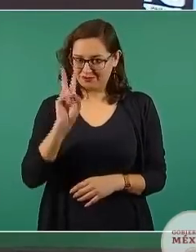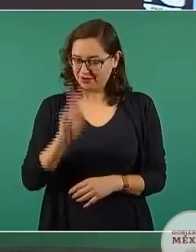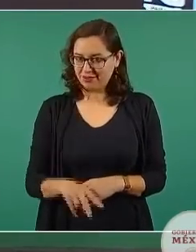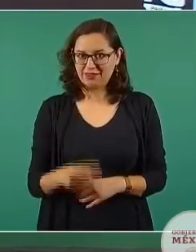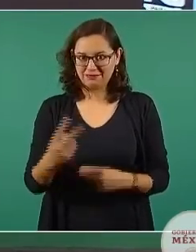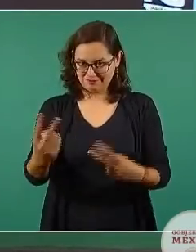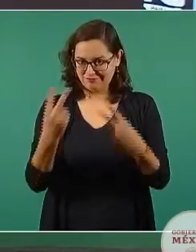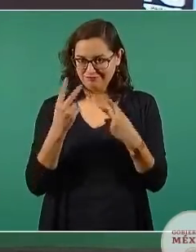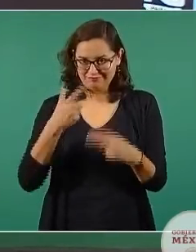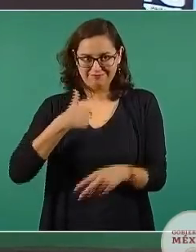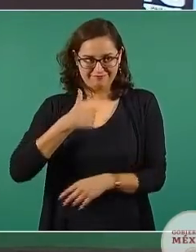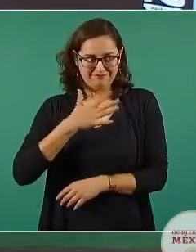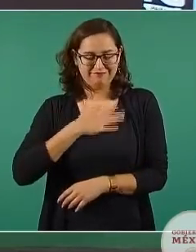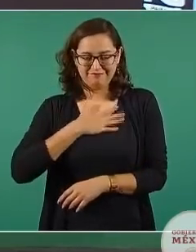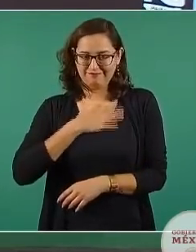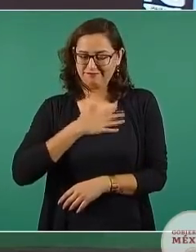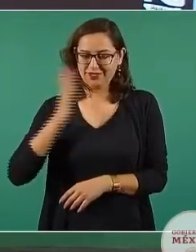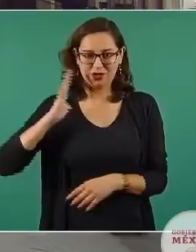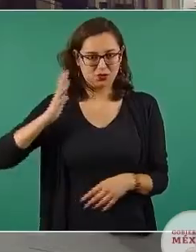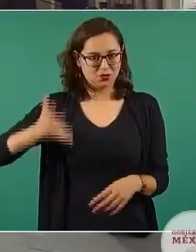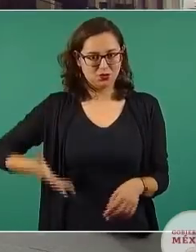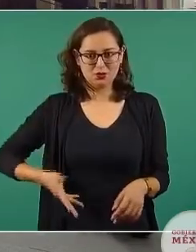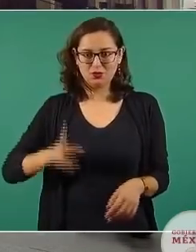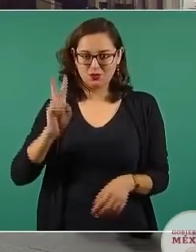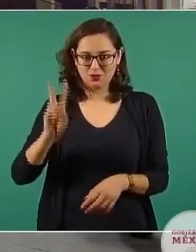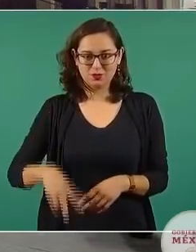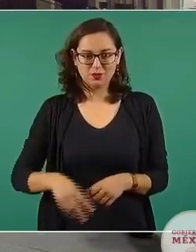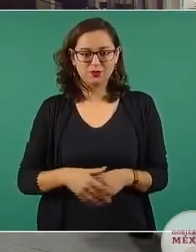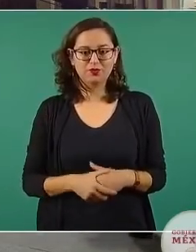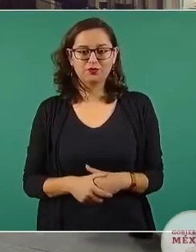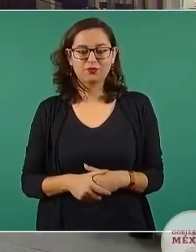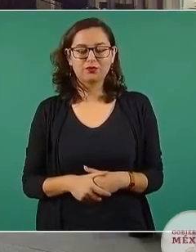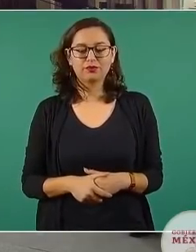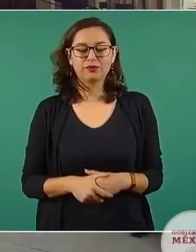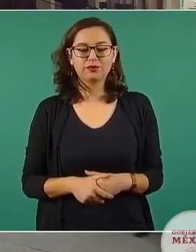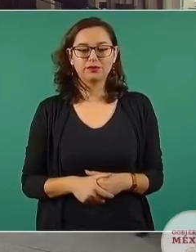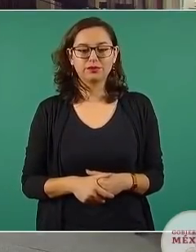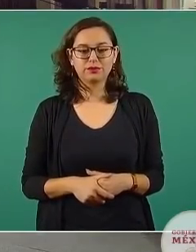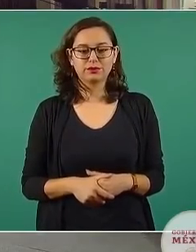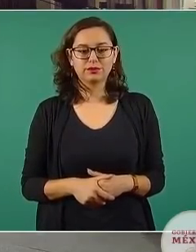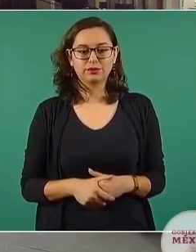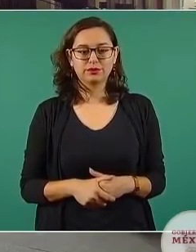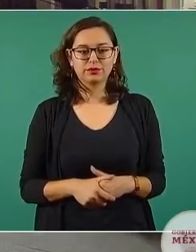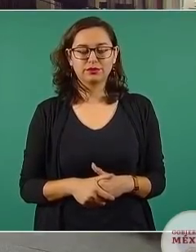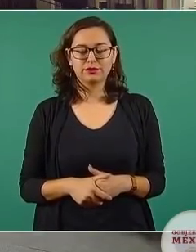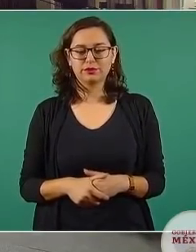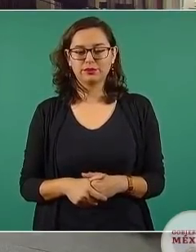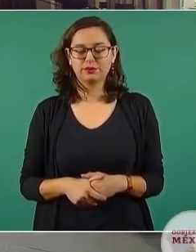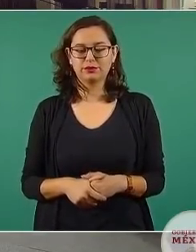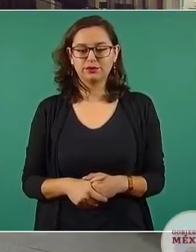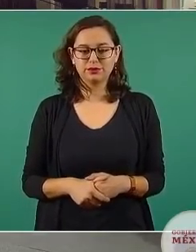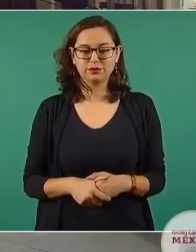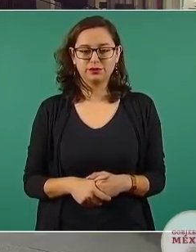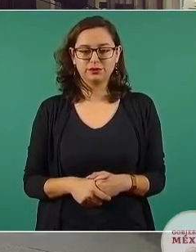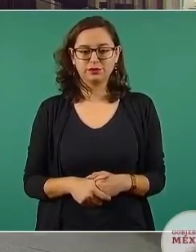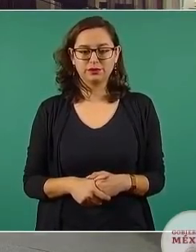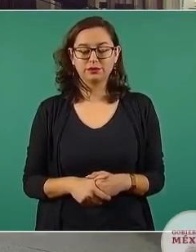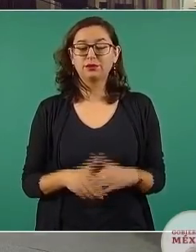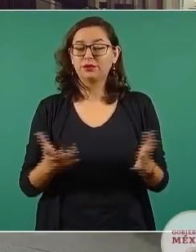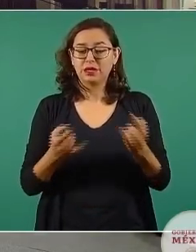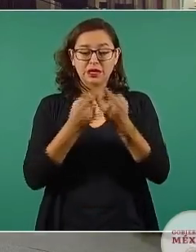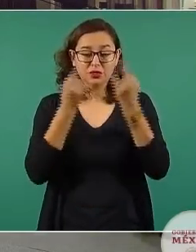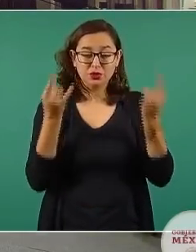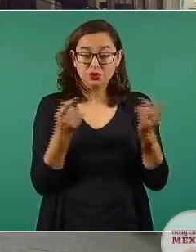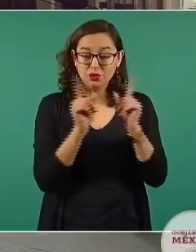particularmente orgulloso. Tiene la noche de un árbol de Guadalupe Dueñez, otro de narraciones breves,